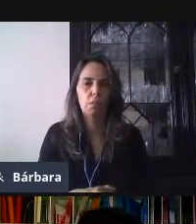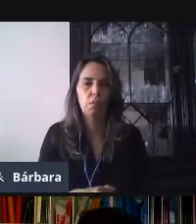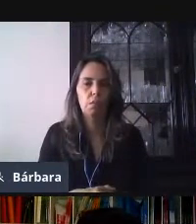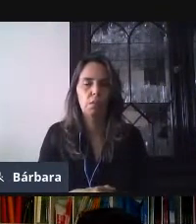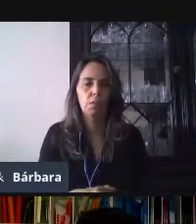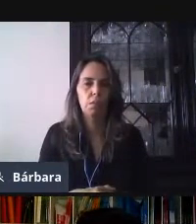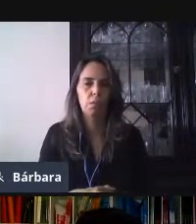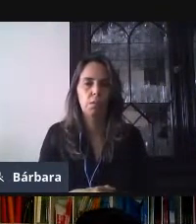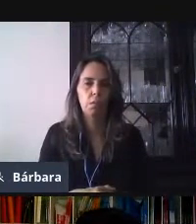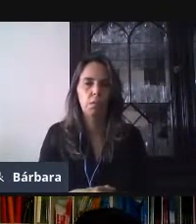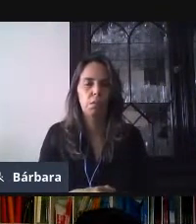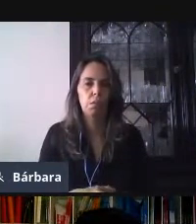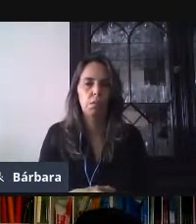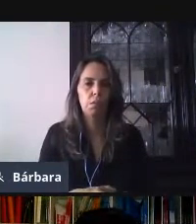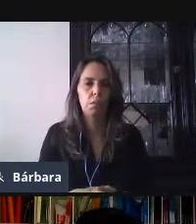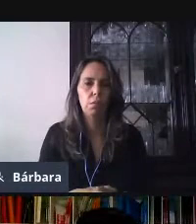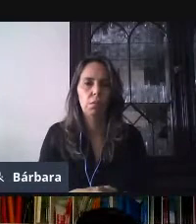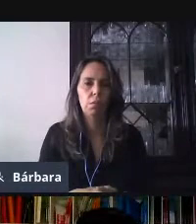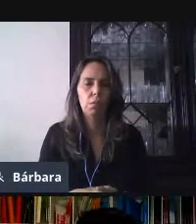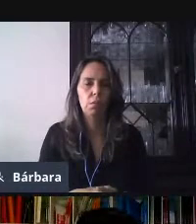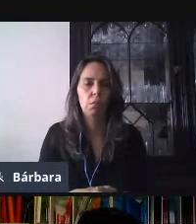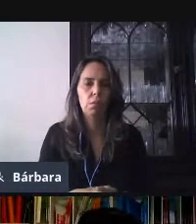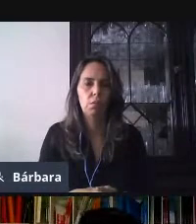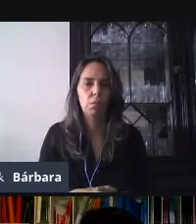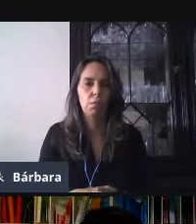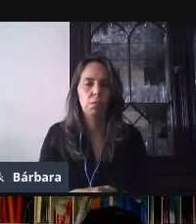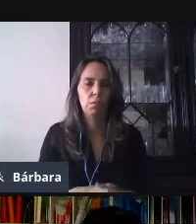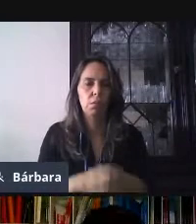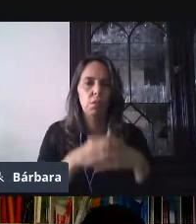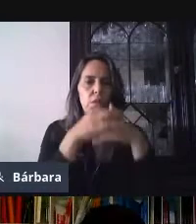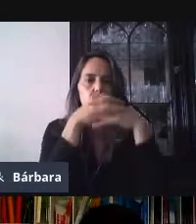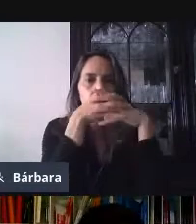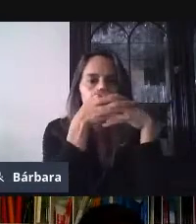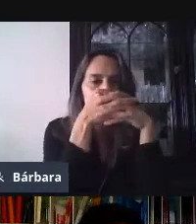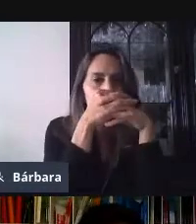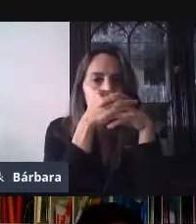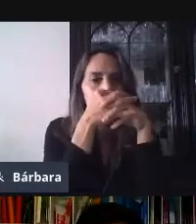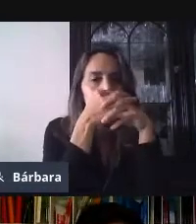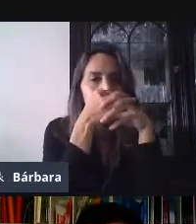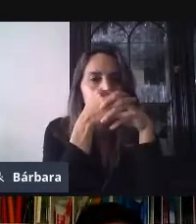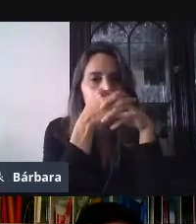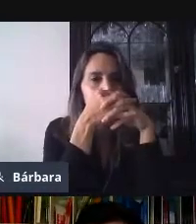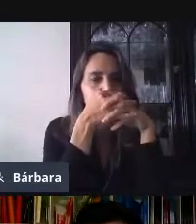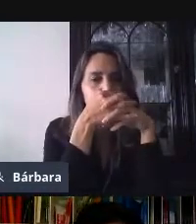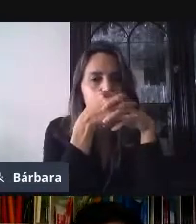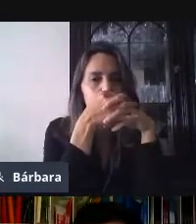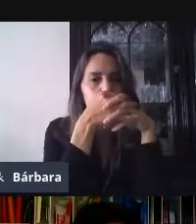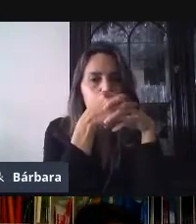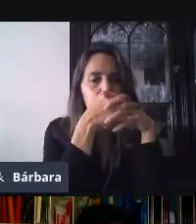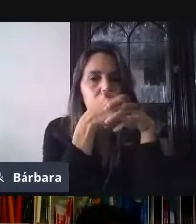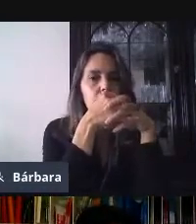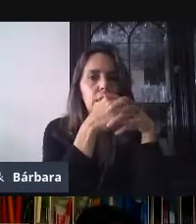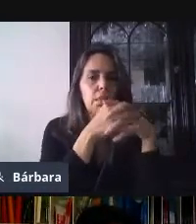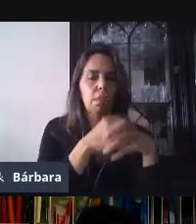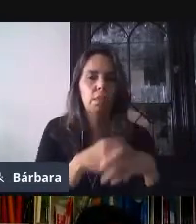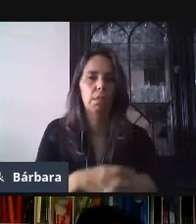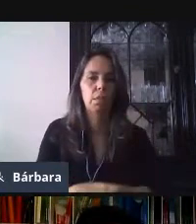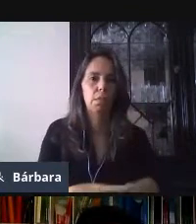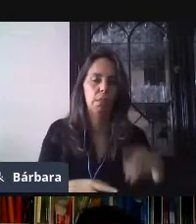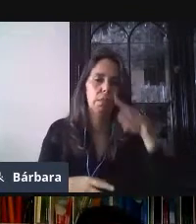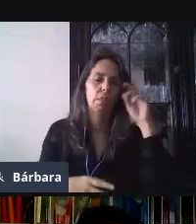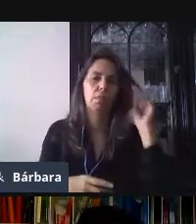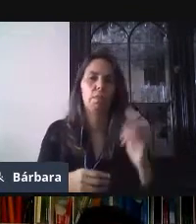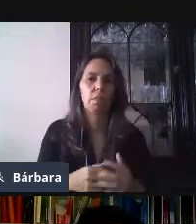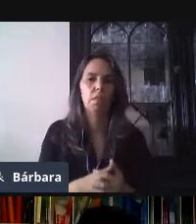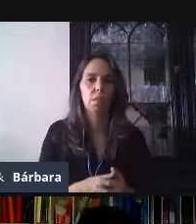Es de un... Me imagino es un maestro que da matemáticas. Y nos dice, bueno, ya veo que puedo poner las respuestas, ¿no?, pero qué